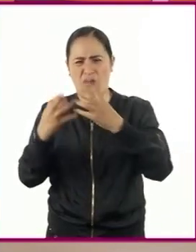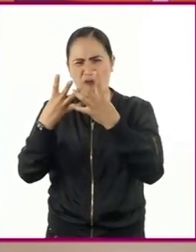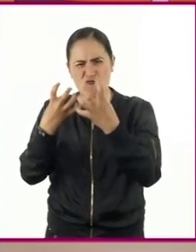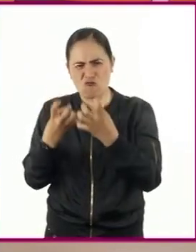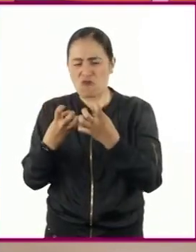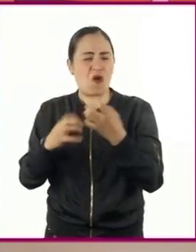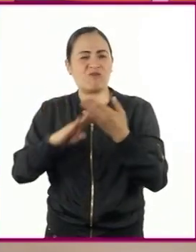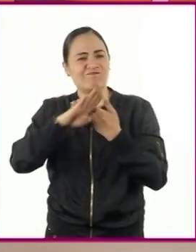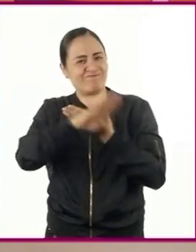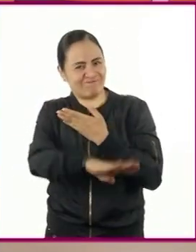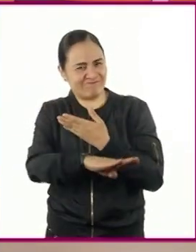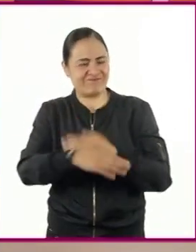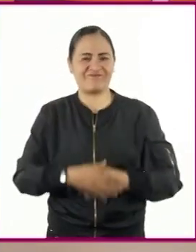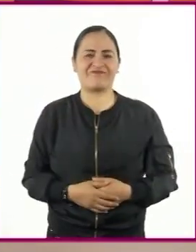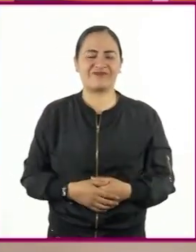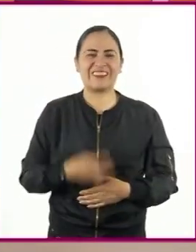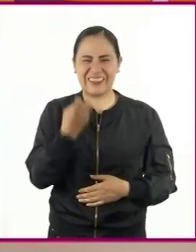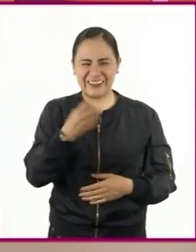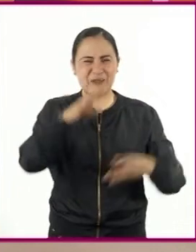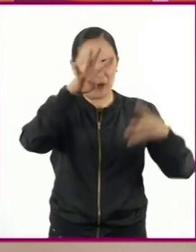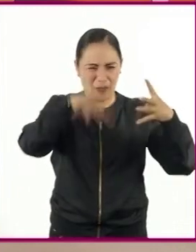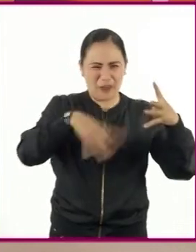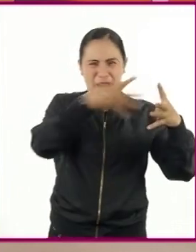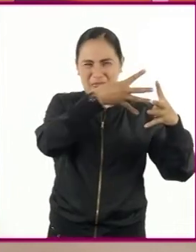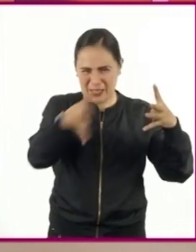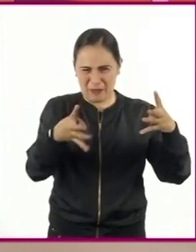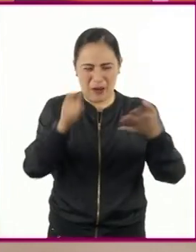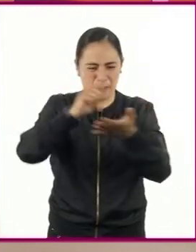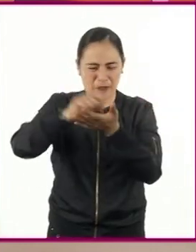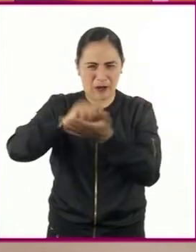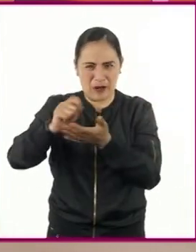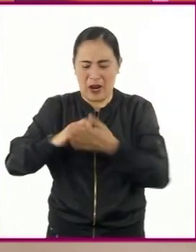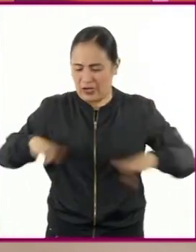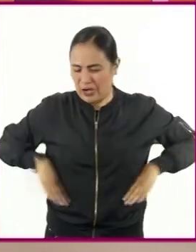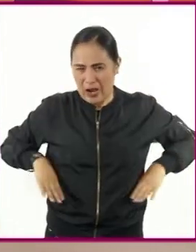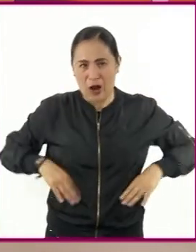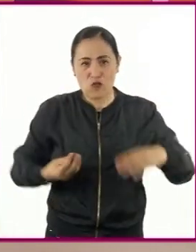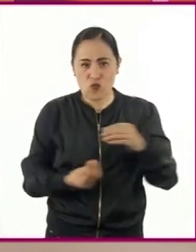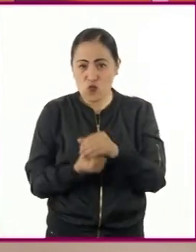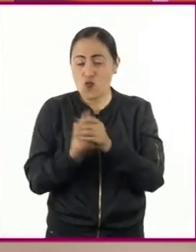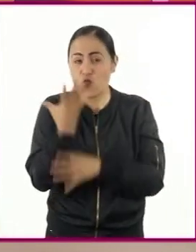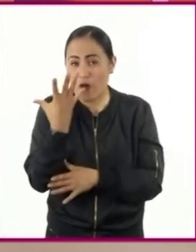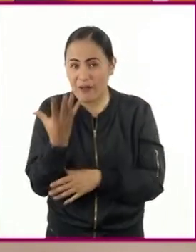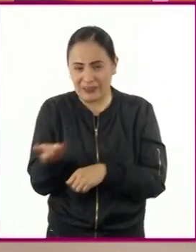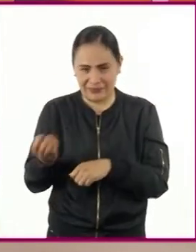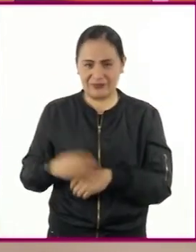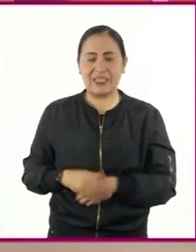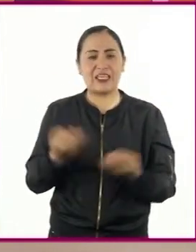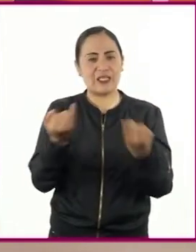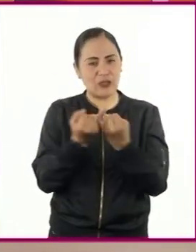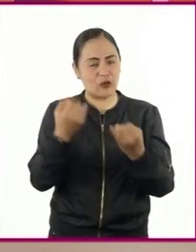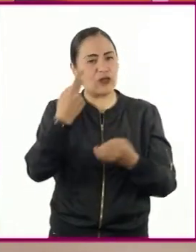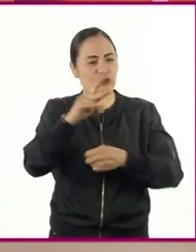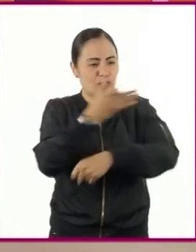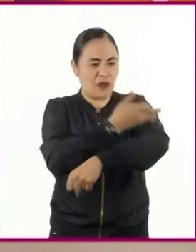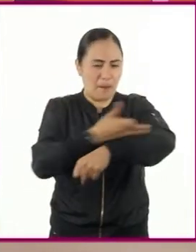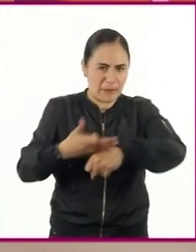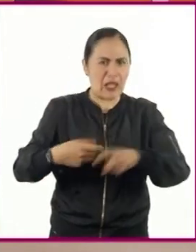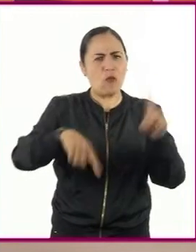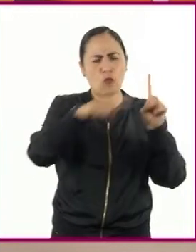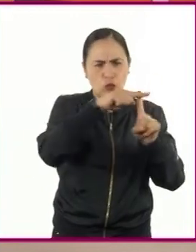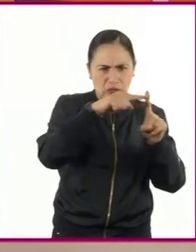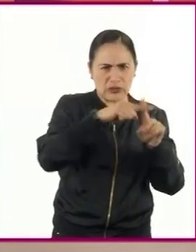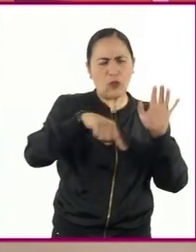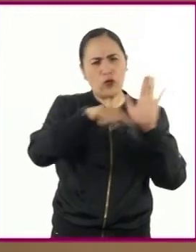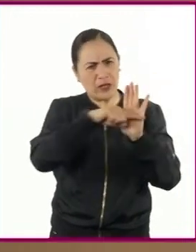Regístrenle su tabla señalando cuáles son las nuevas características que expresan los transgénicos. Comenten con sus familias las ventajas y desventajas que